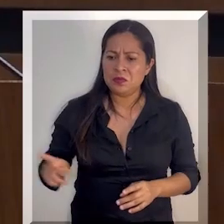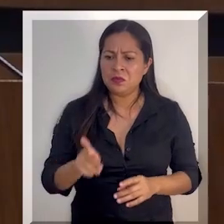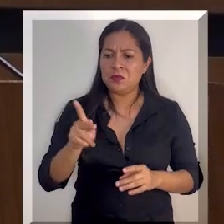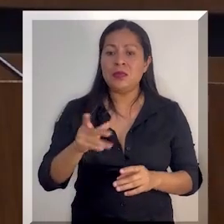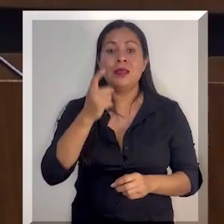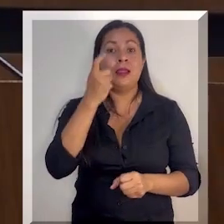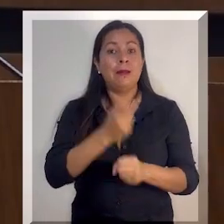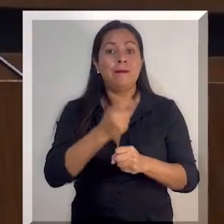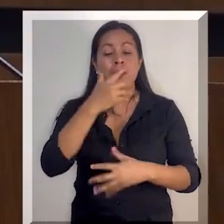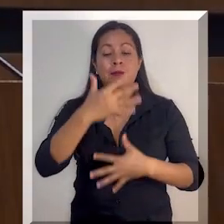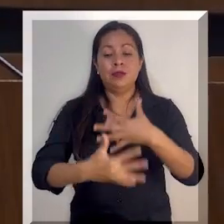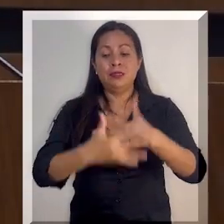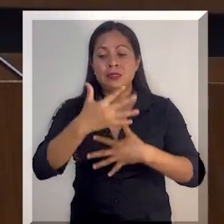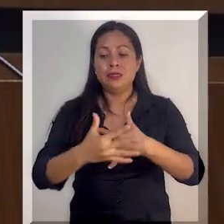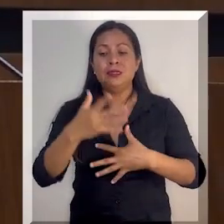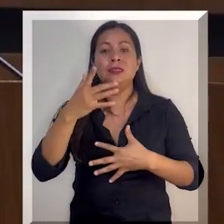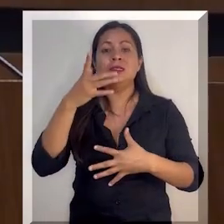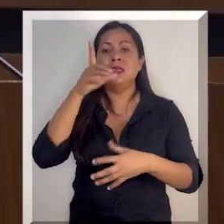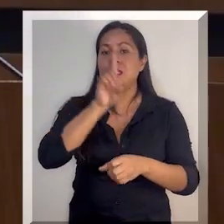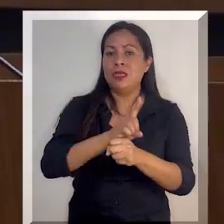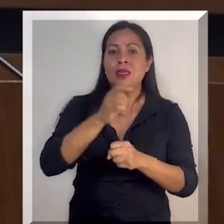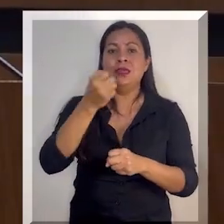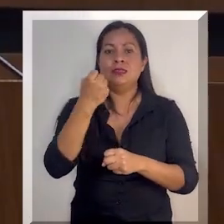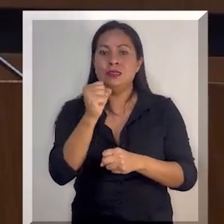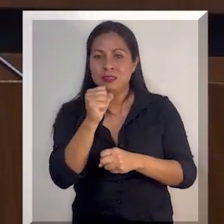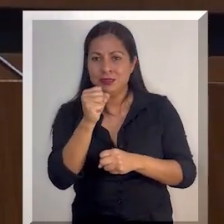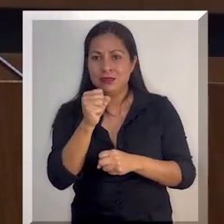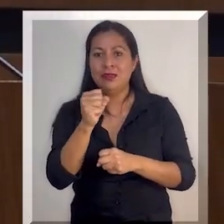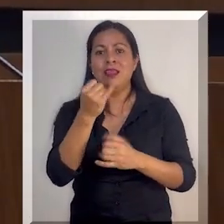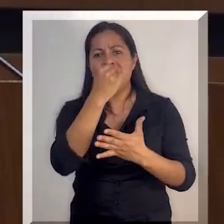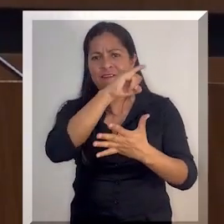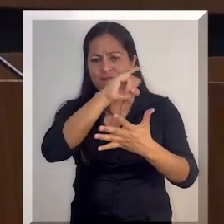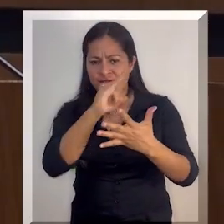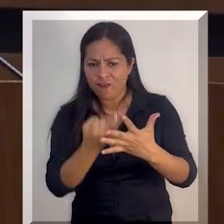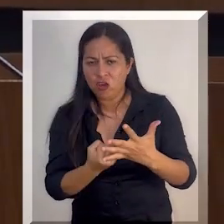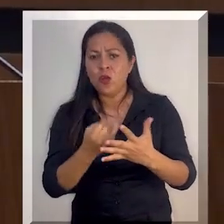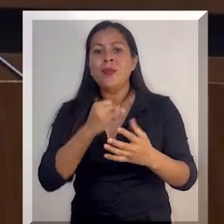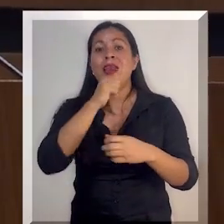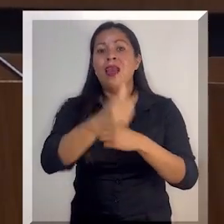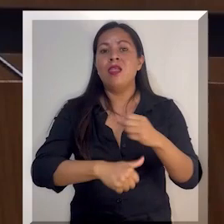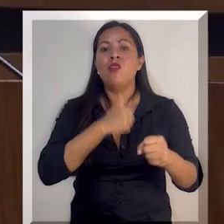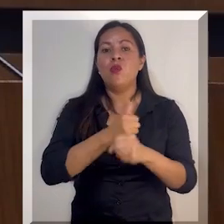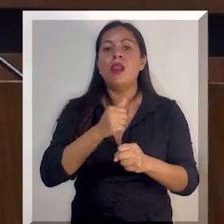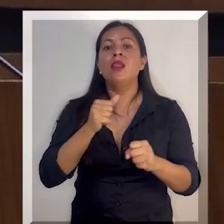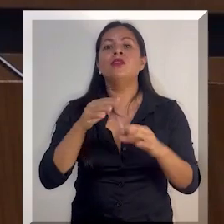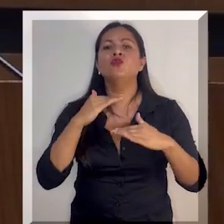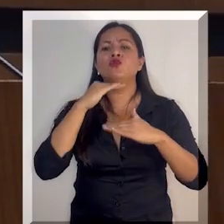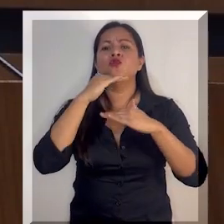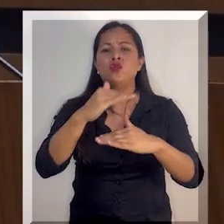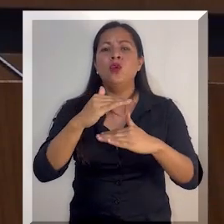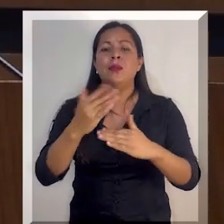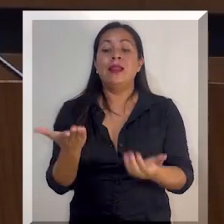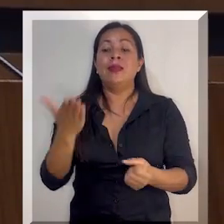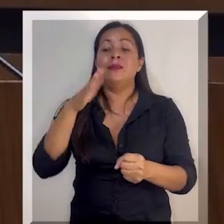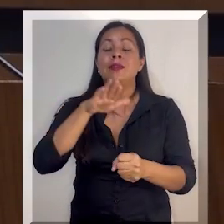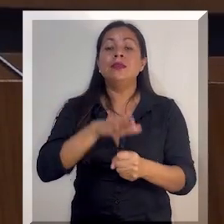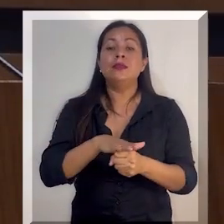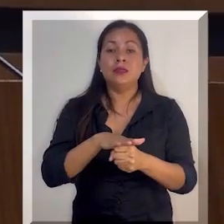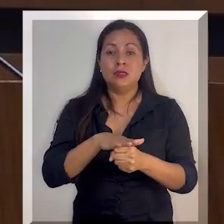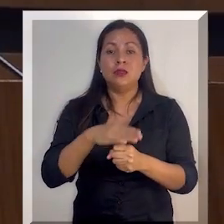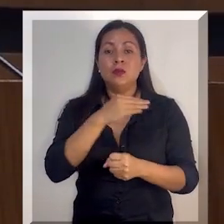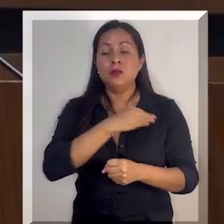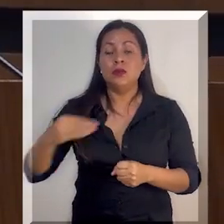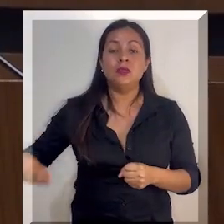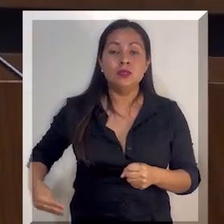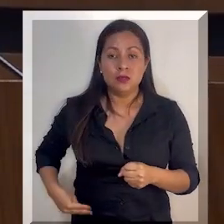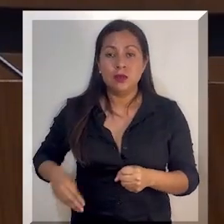solemne en la primera quincena del mes de septiembre el informe anual pormenorizado sobre el Estado que guarda la administración municipal,